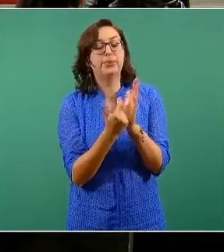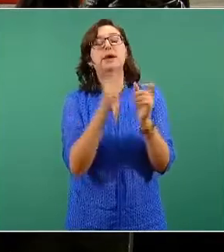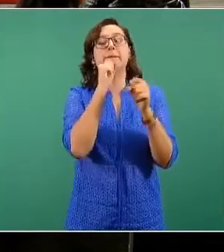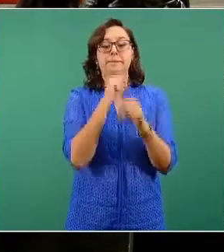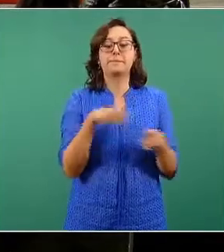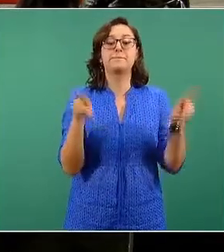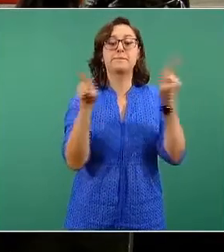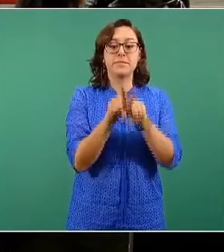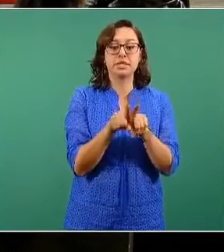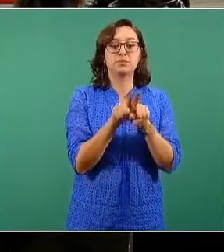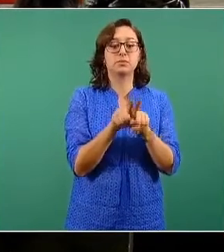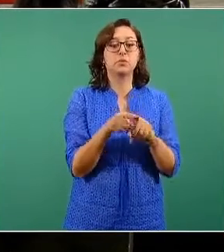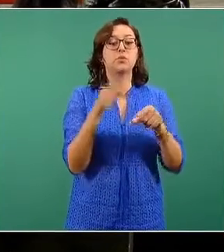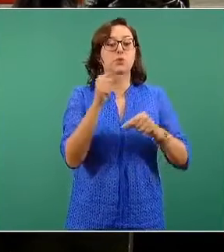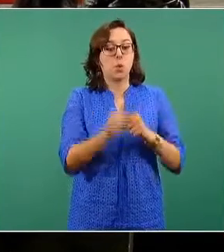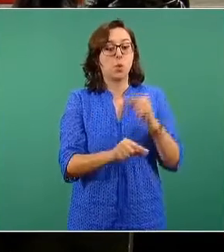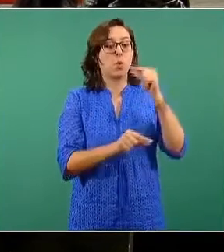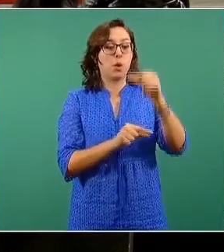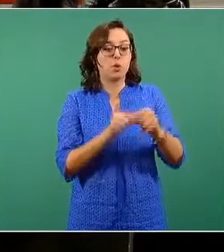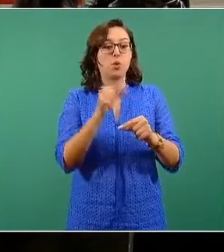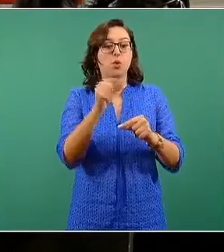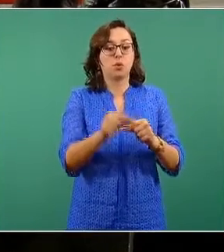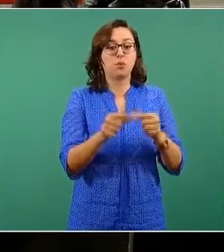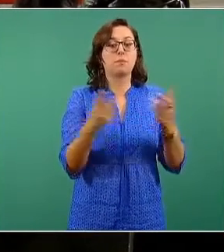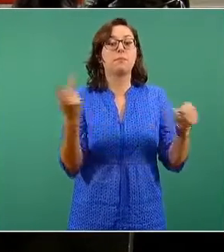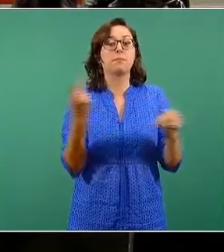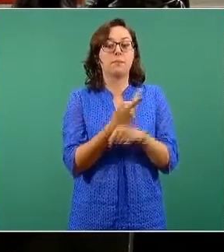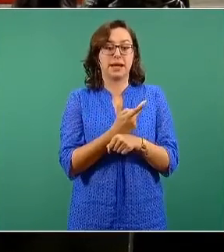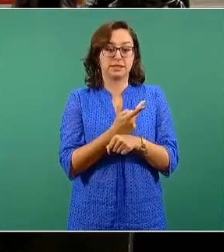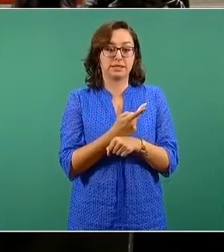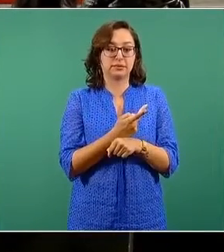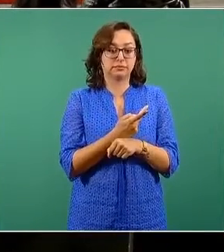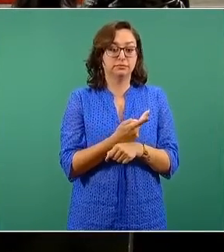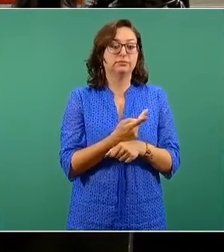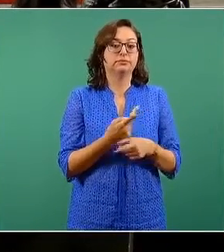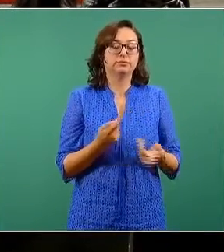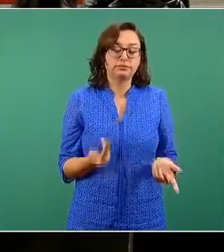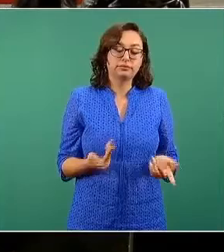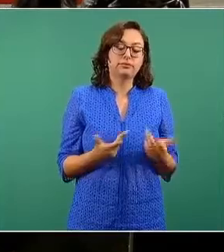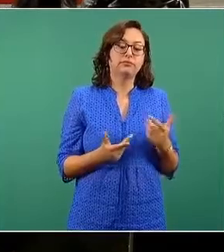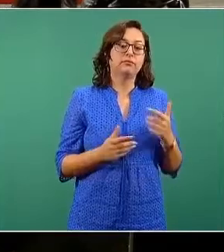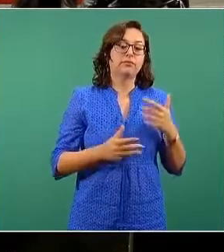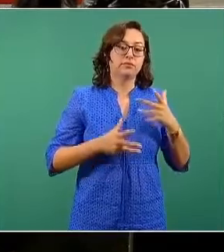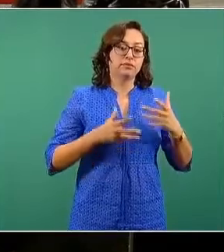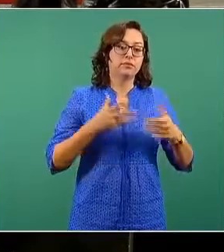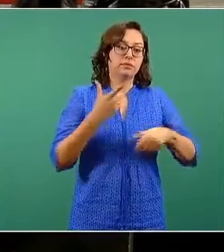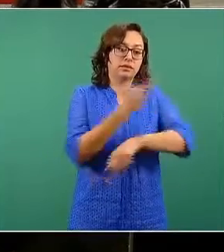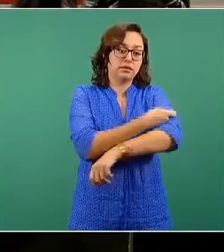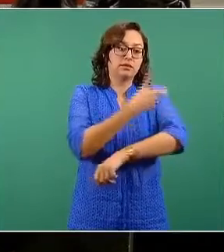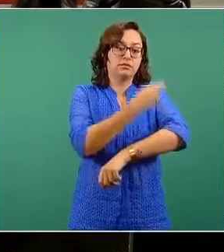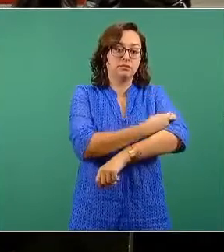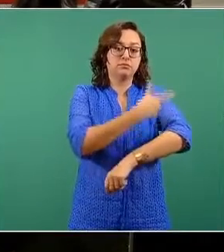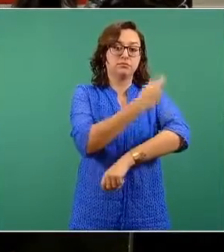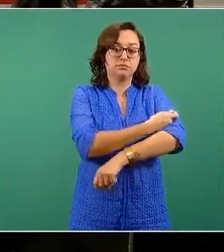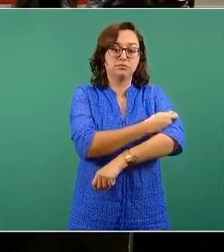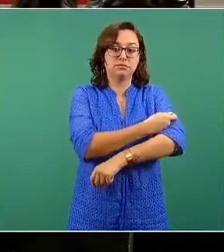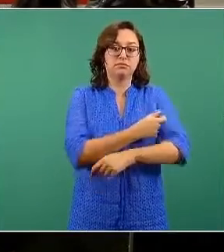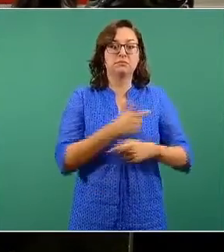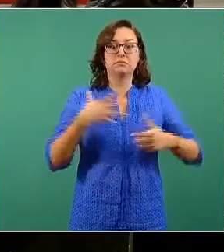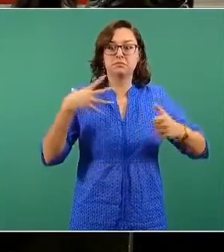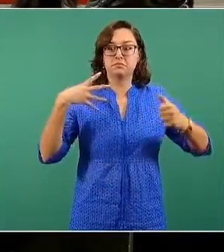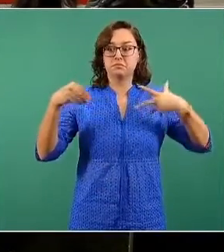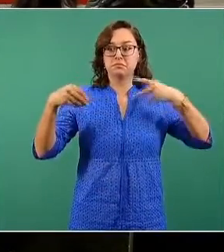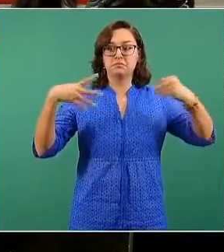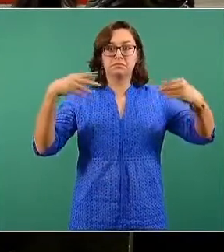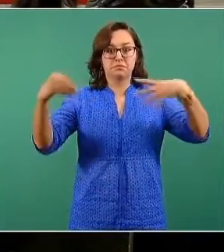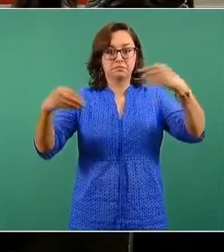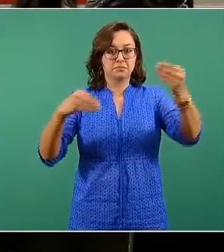solamente con la etapa uno, empezará a ser más notoria cuando se avance en las otras etapas, también se mantendrá una reducción